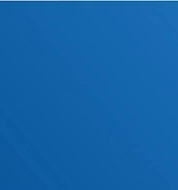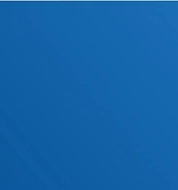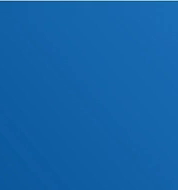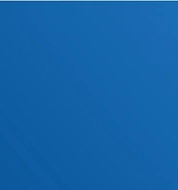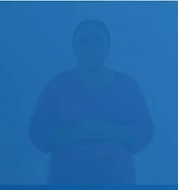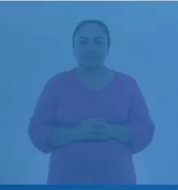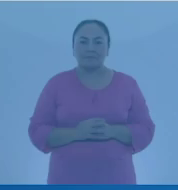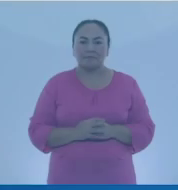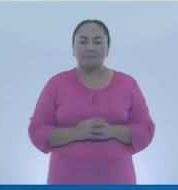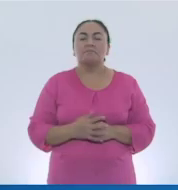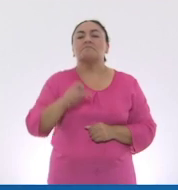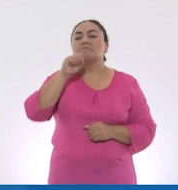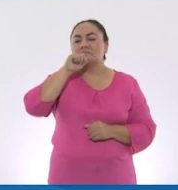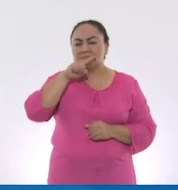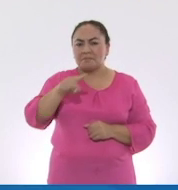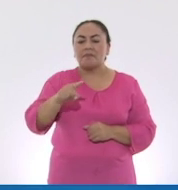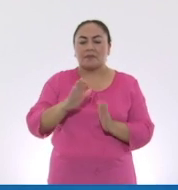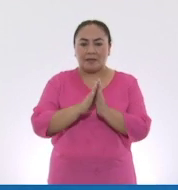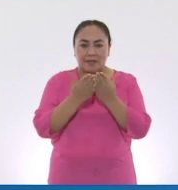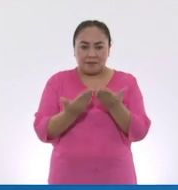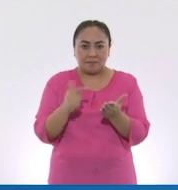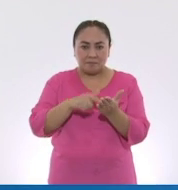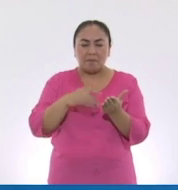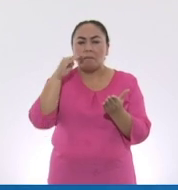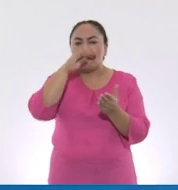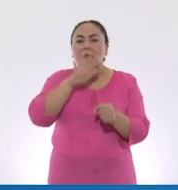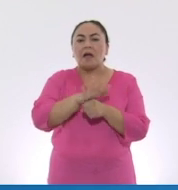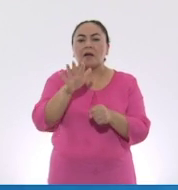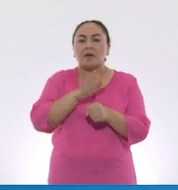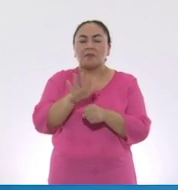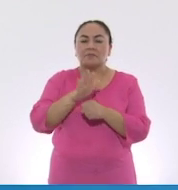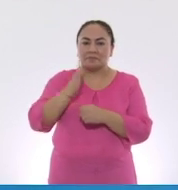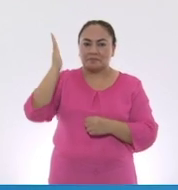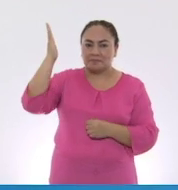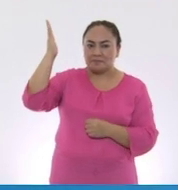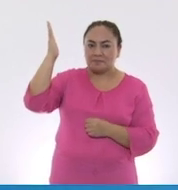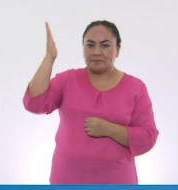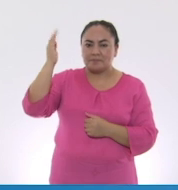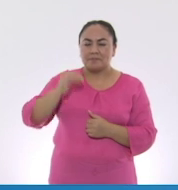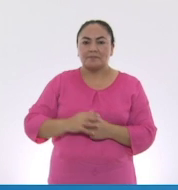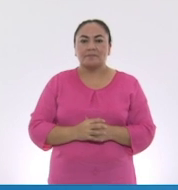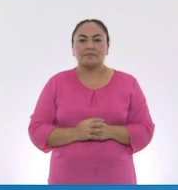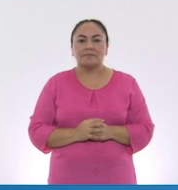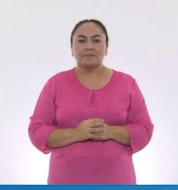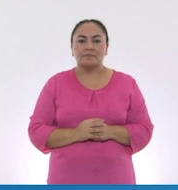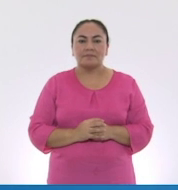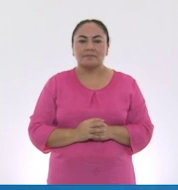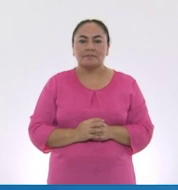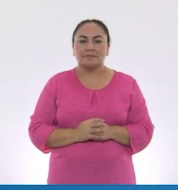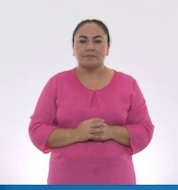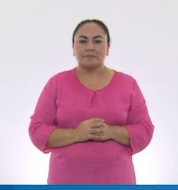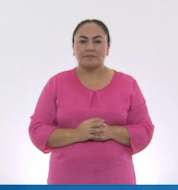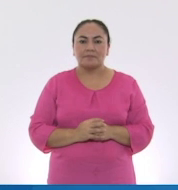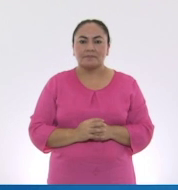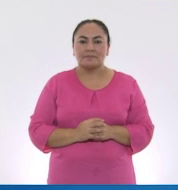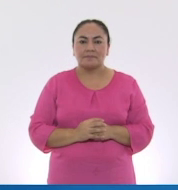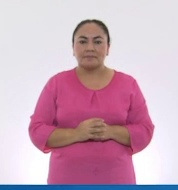También puedes encontrar los libros de texto en la página conalitec.cep.gov.mx